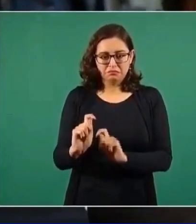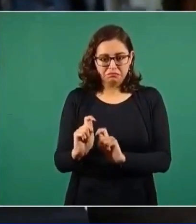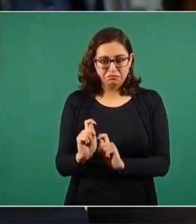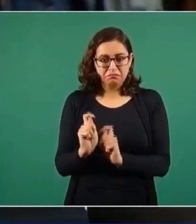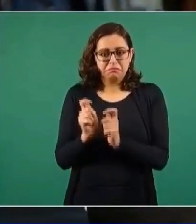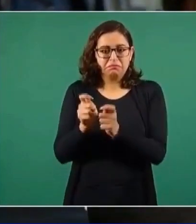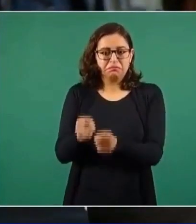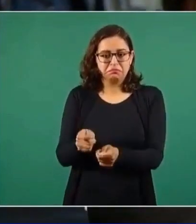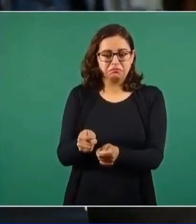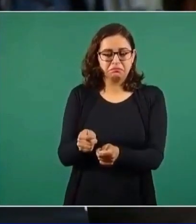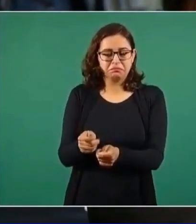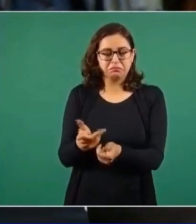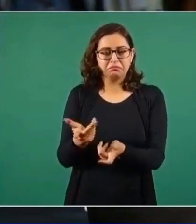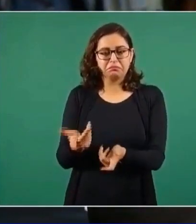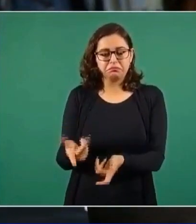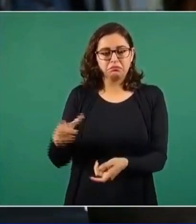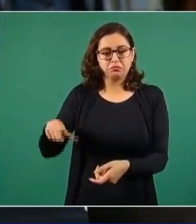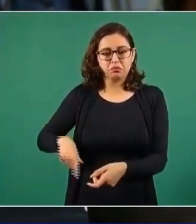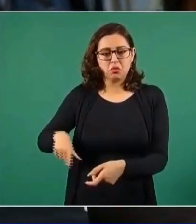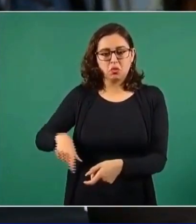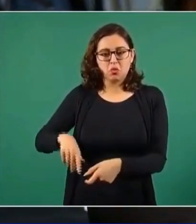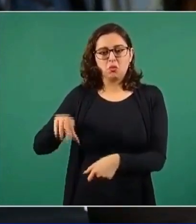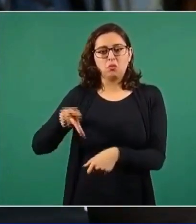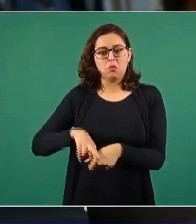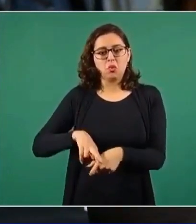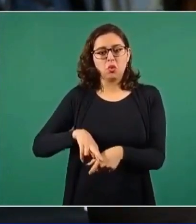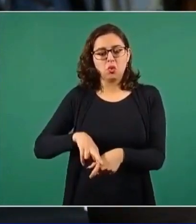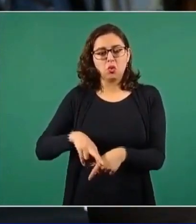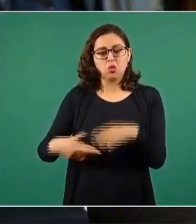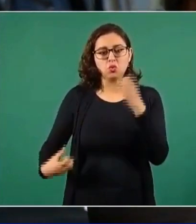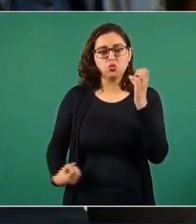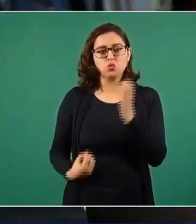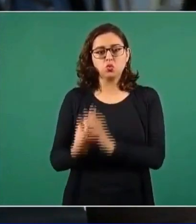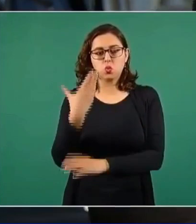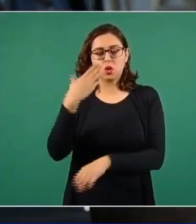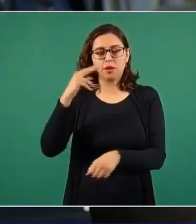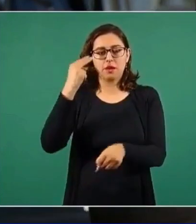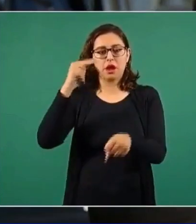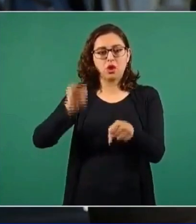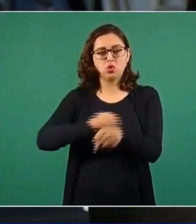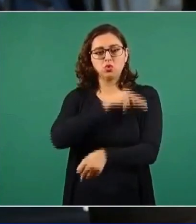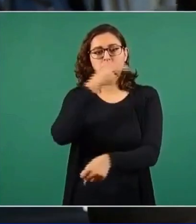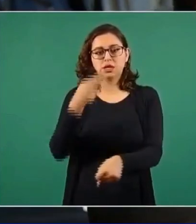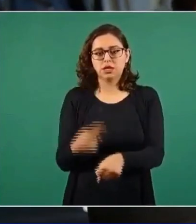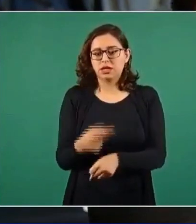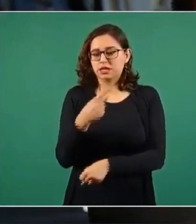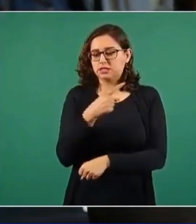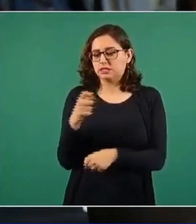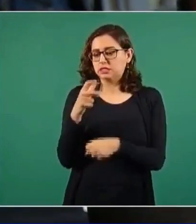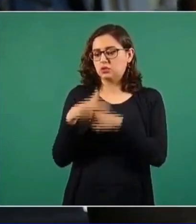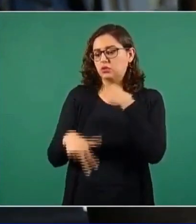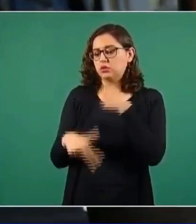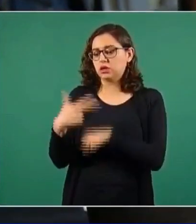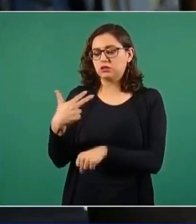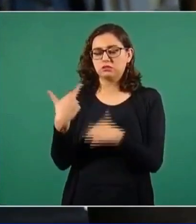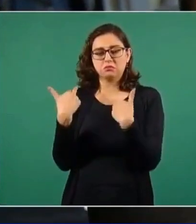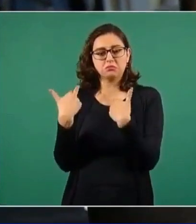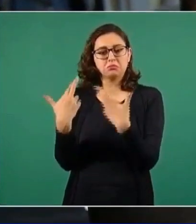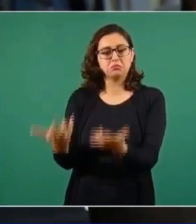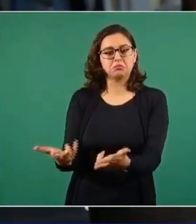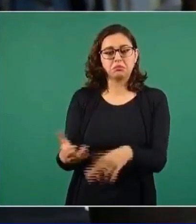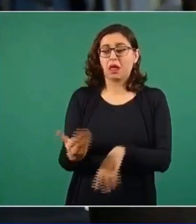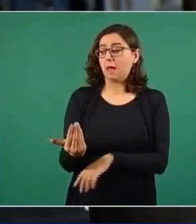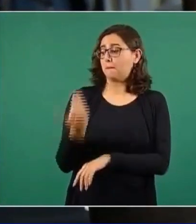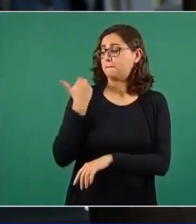día la gobernadora crea una nueva patente, la 113 y ahora recientemente, el